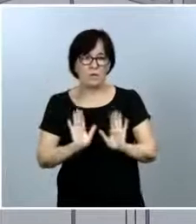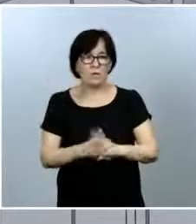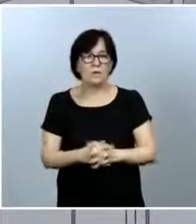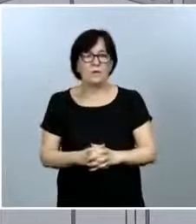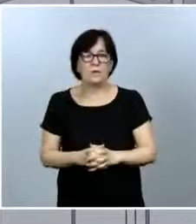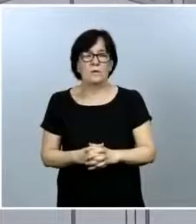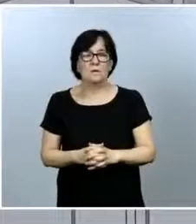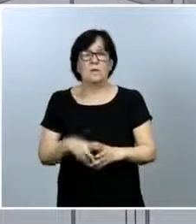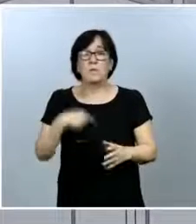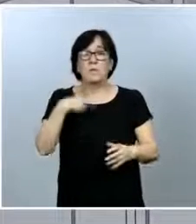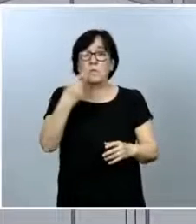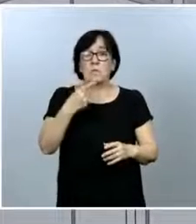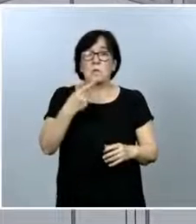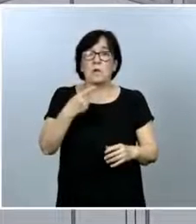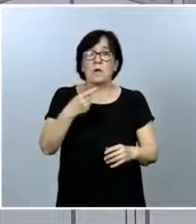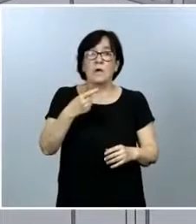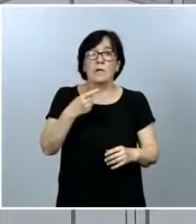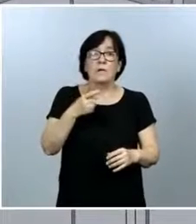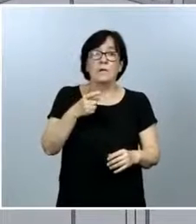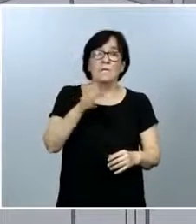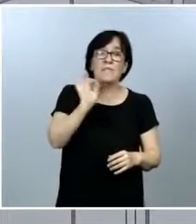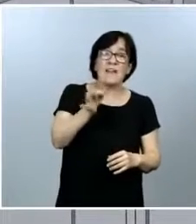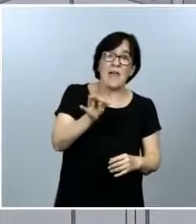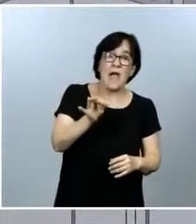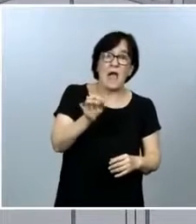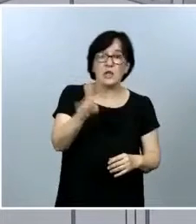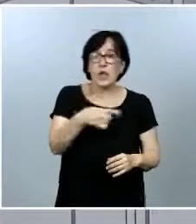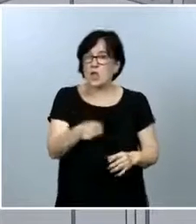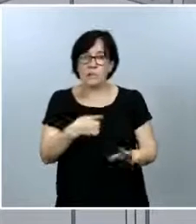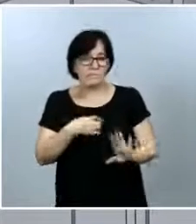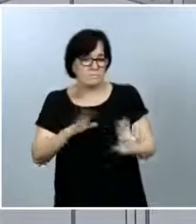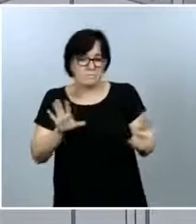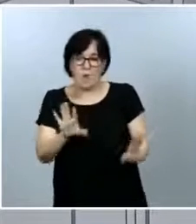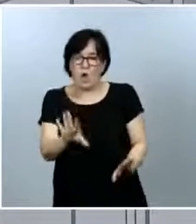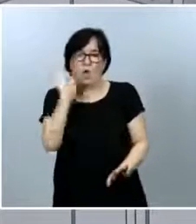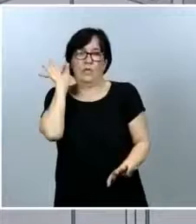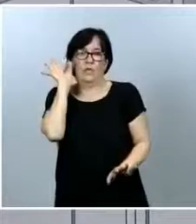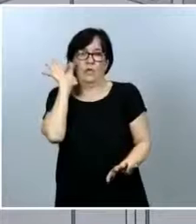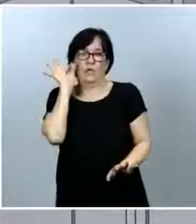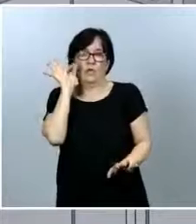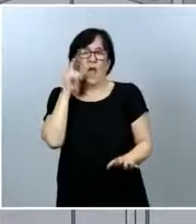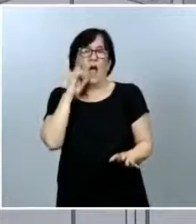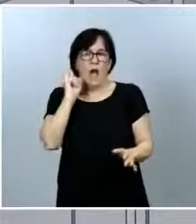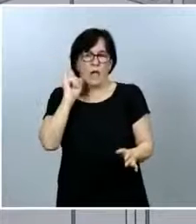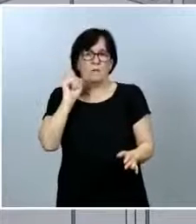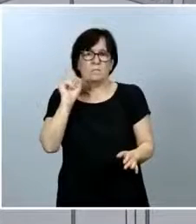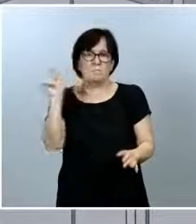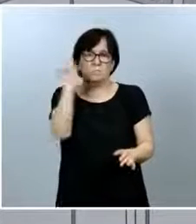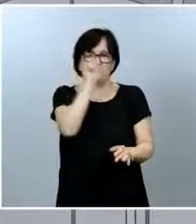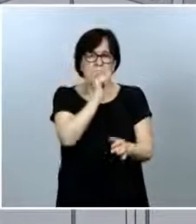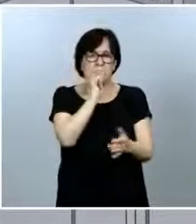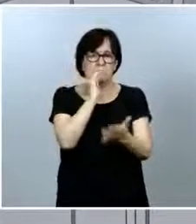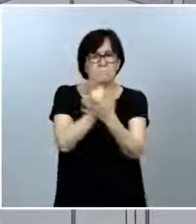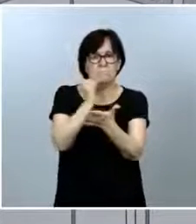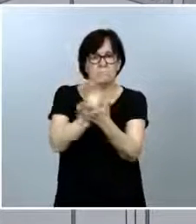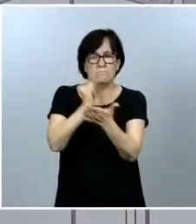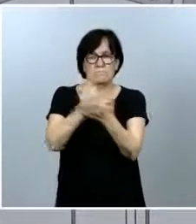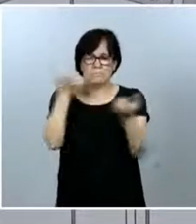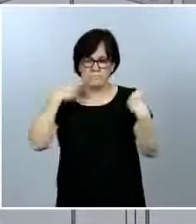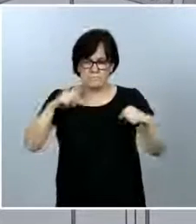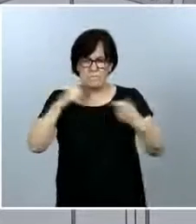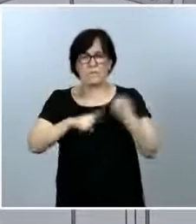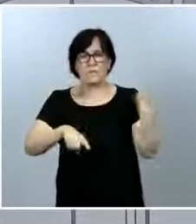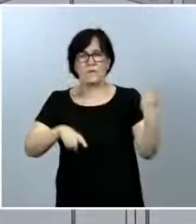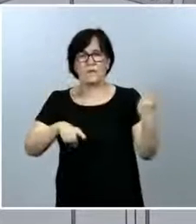decir ni que sea verdad ni que no, es una opción, igual que hay muchos otros ensayos en marcha, está el ensayo de la